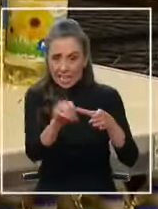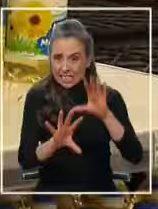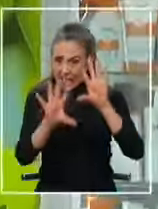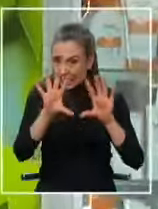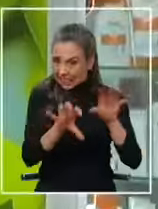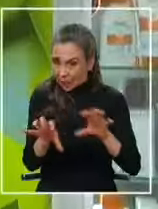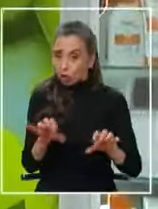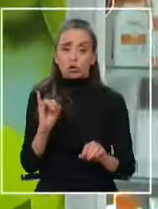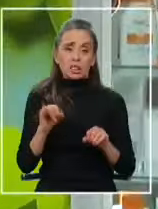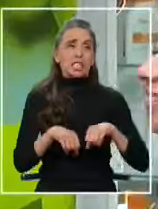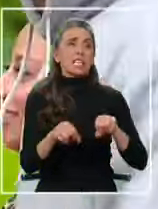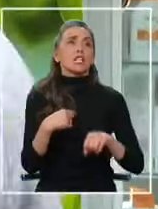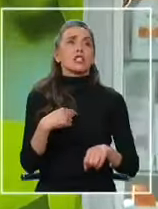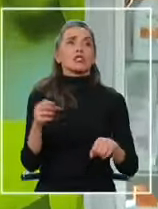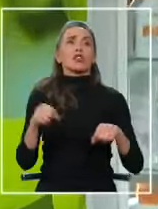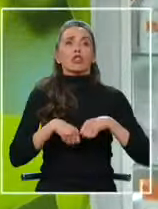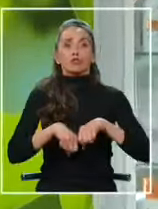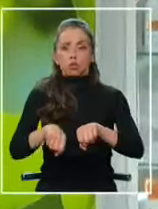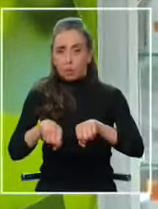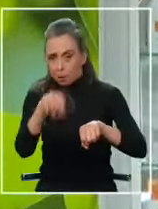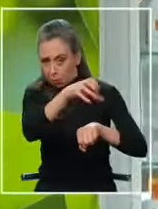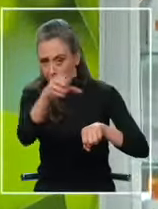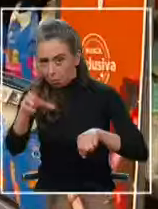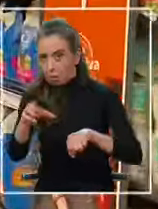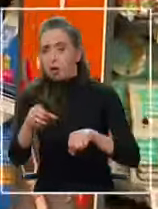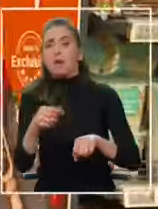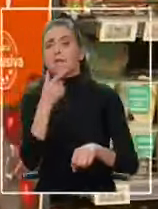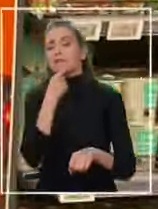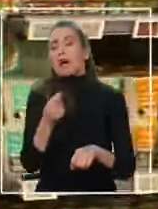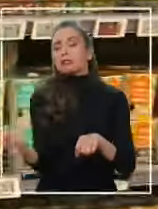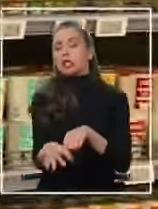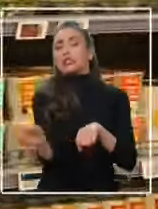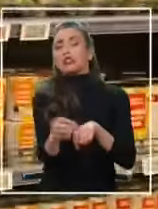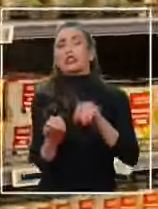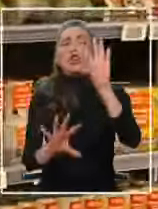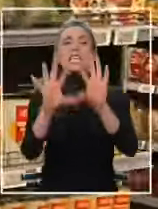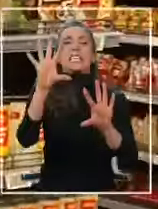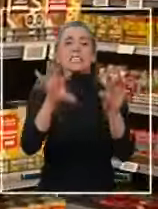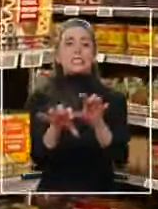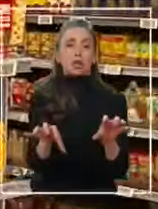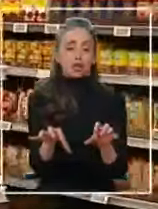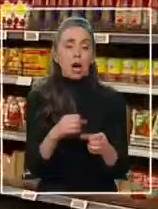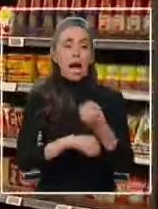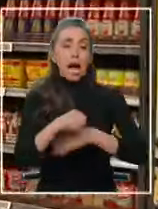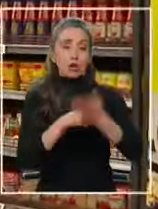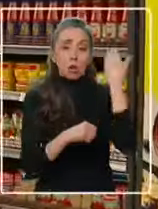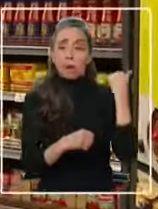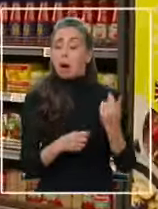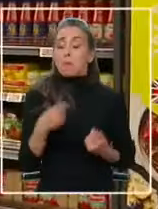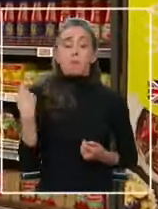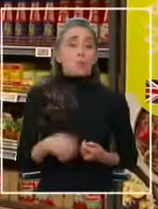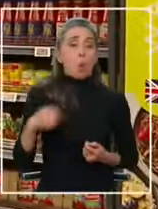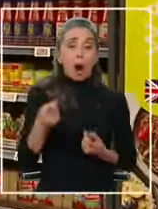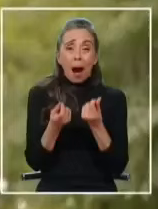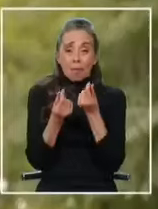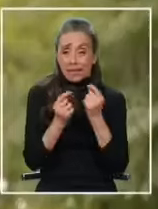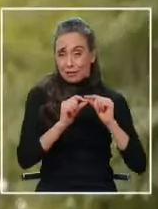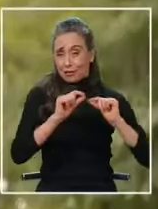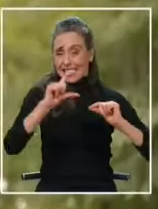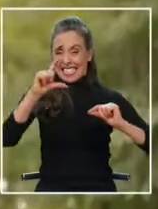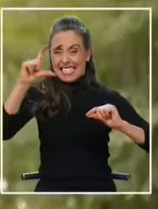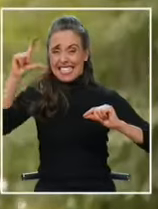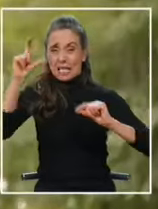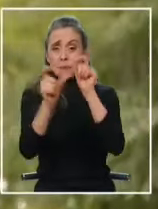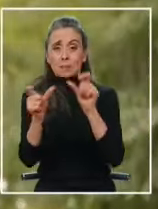maneras Fácilmente uno sale con 15 cosas cuando va al supermercado El año pasado con los niveles altos de inflación que teníamos en el país